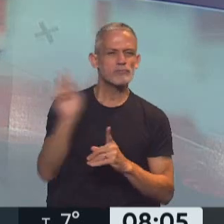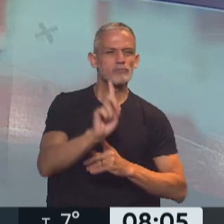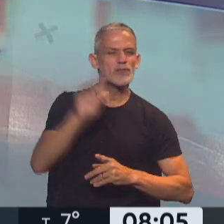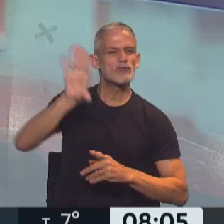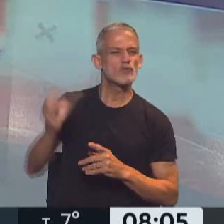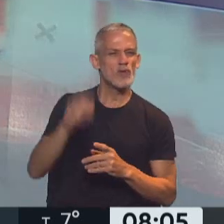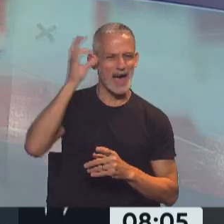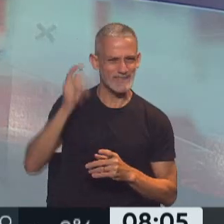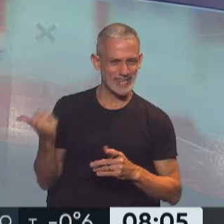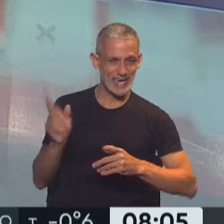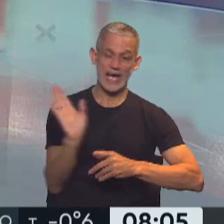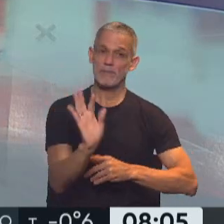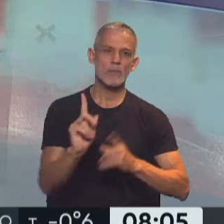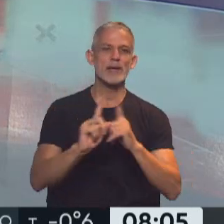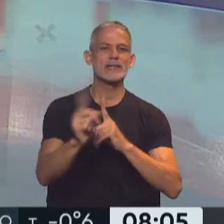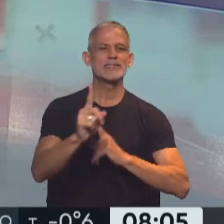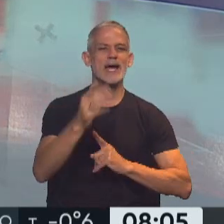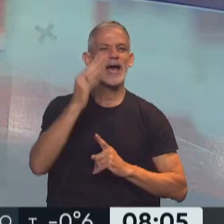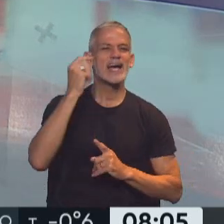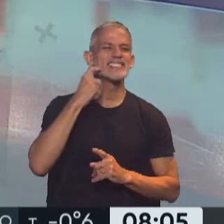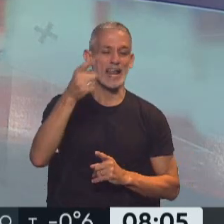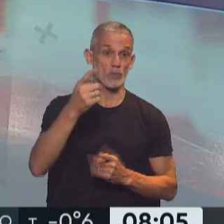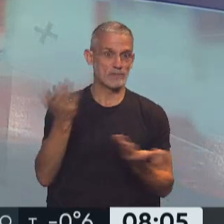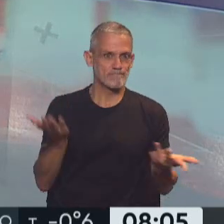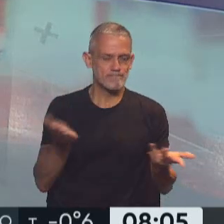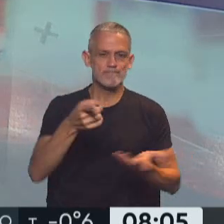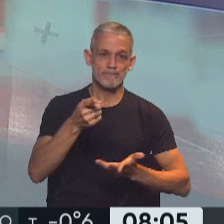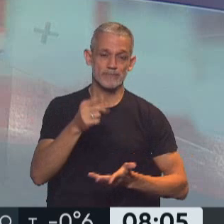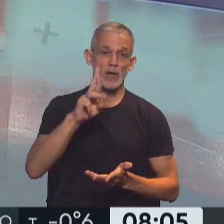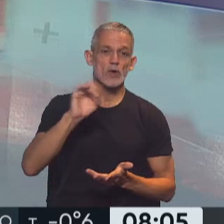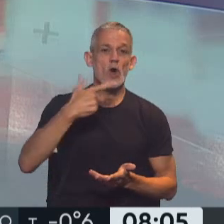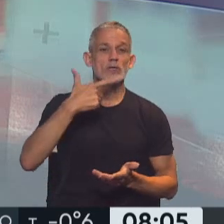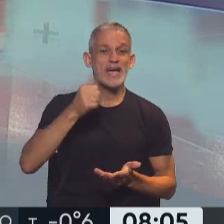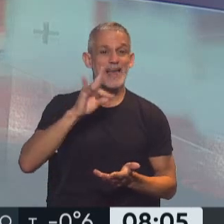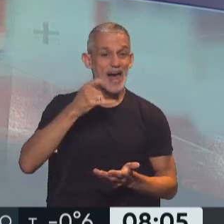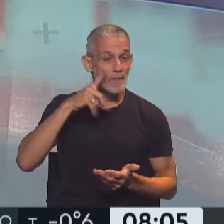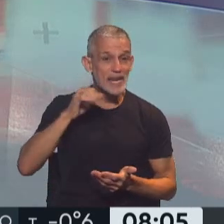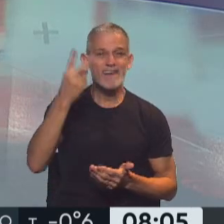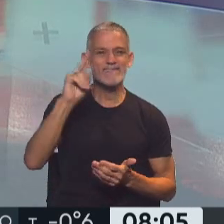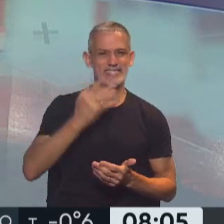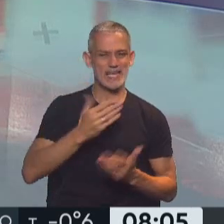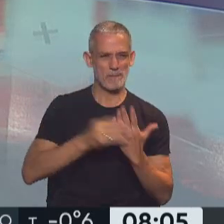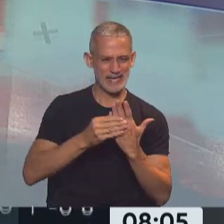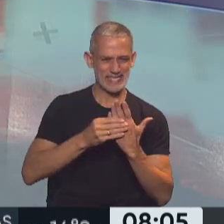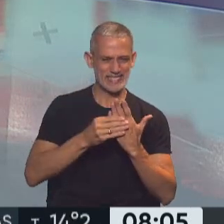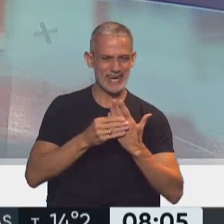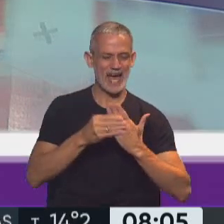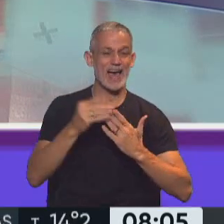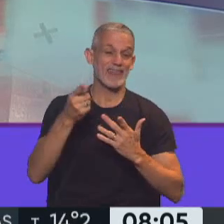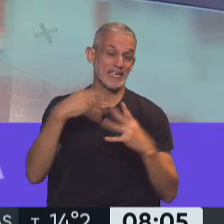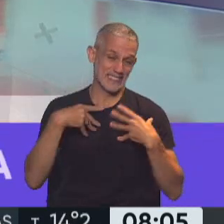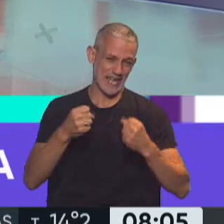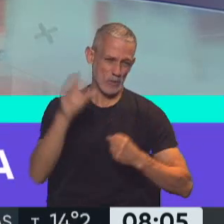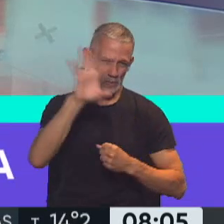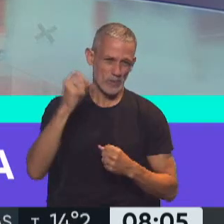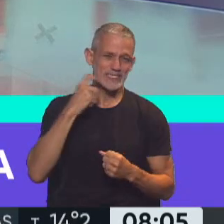de Sudáfrica con destino a San Luis. Bueno, y ahí estamos. Rosa Dávila es la viceministra de Salud de la provincia de San Luis y ya estamos en comunicación